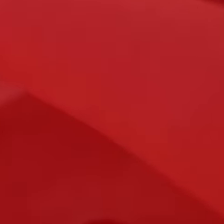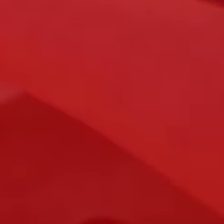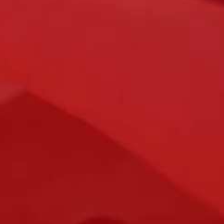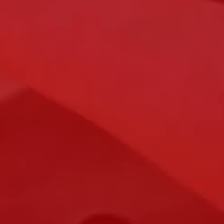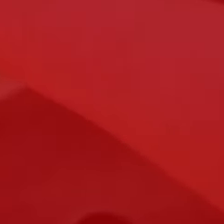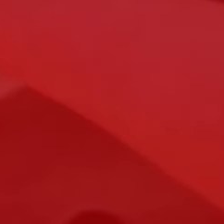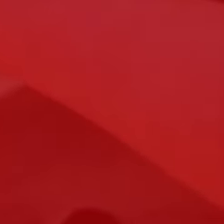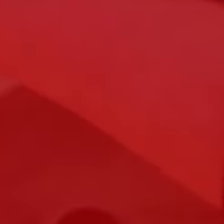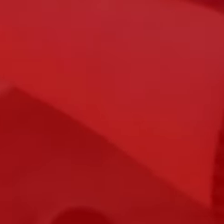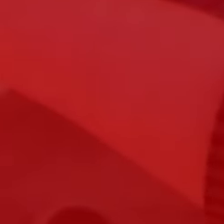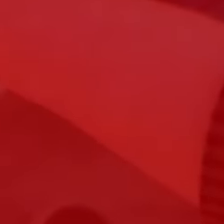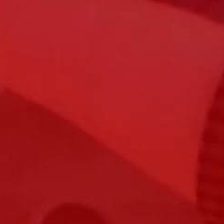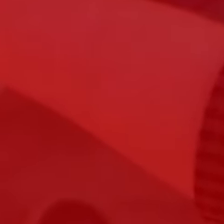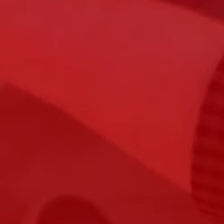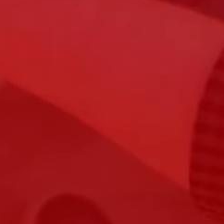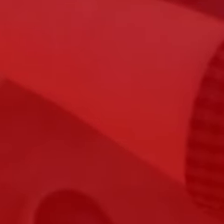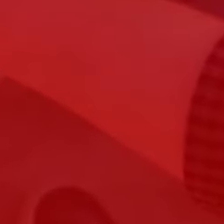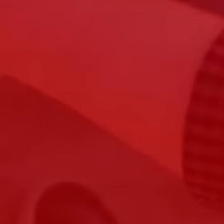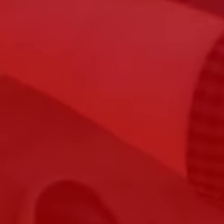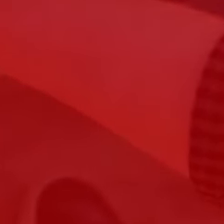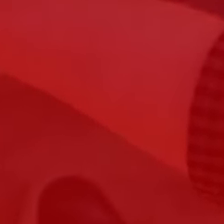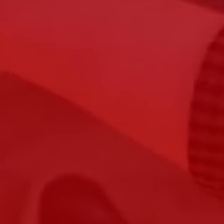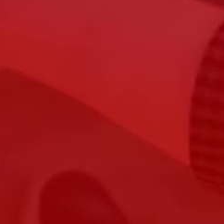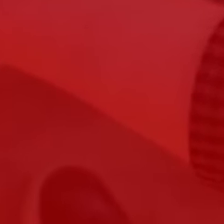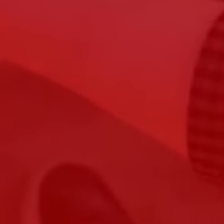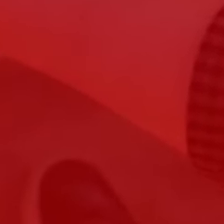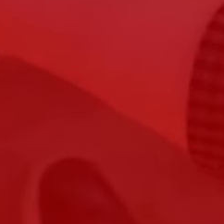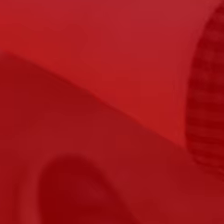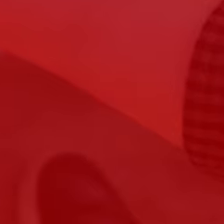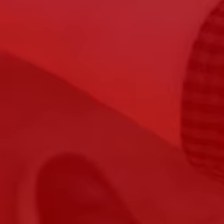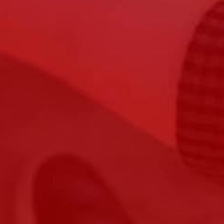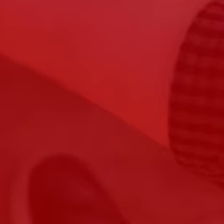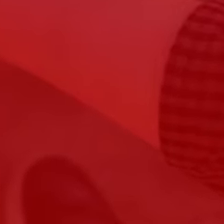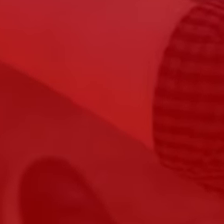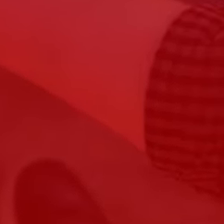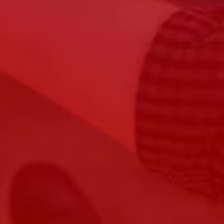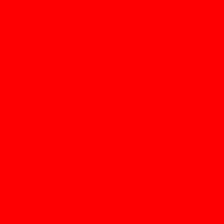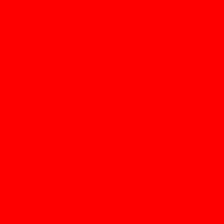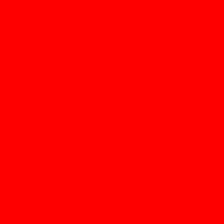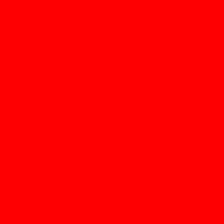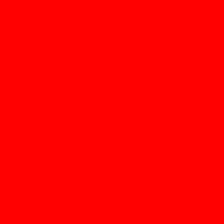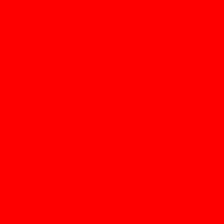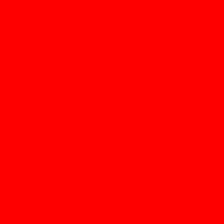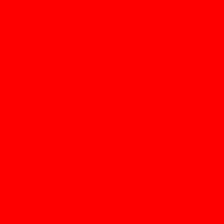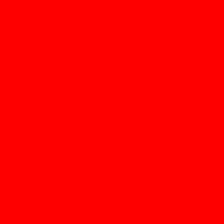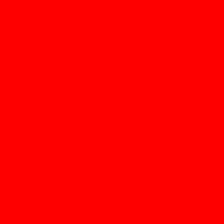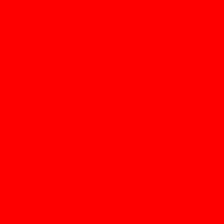nosotros. Recuerda, si estudias en Perú y eres de nacionalidad extranjera, también puedes participar.